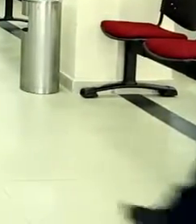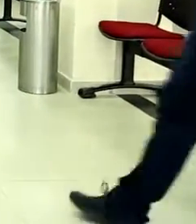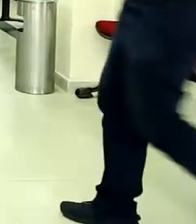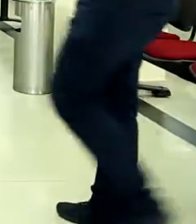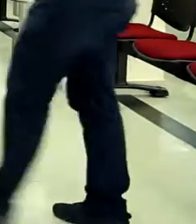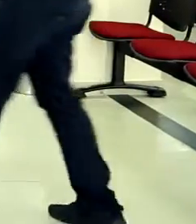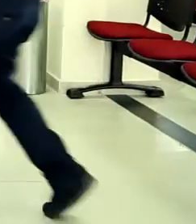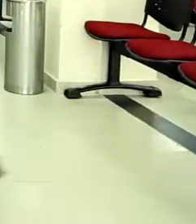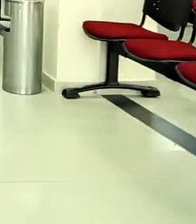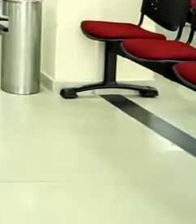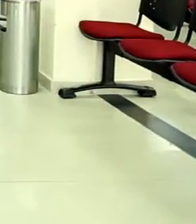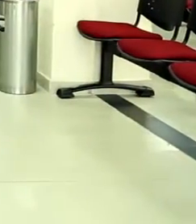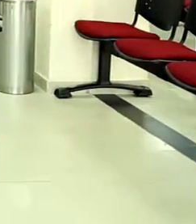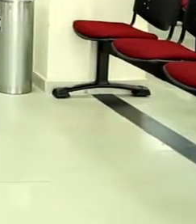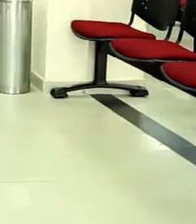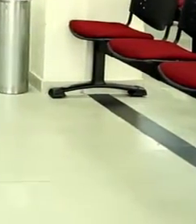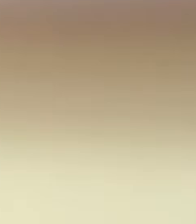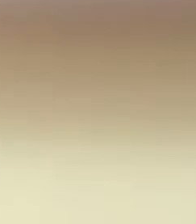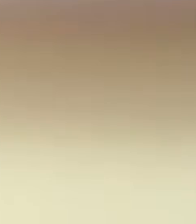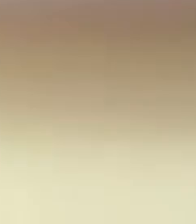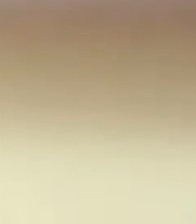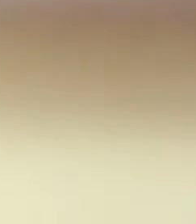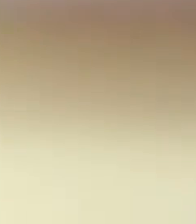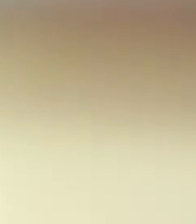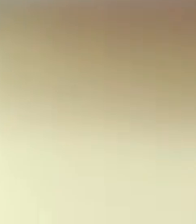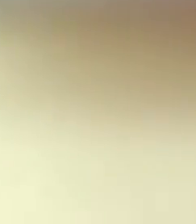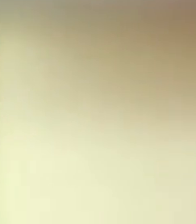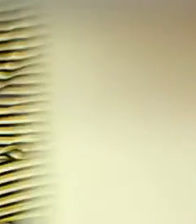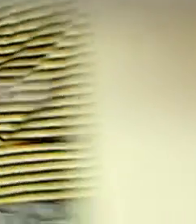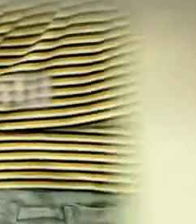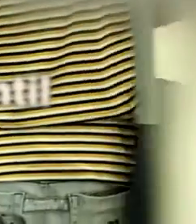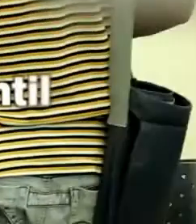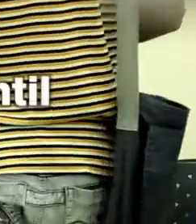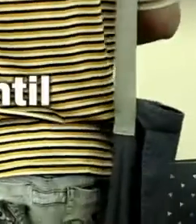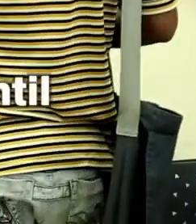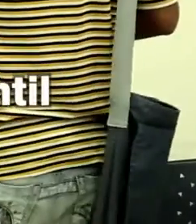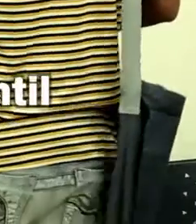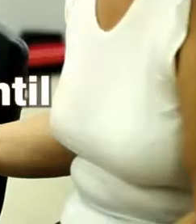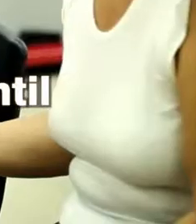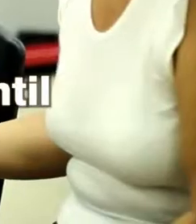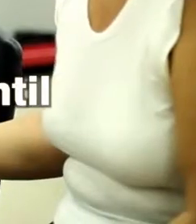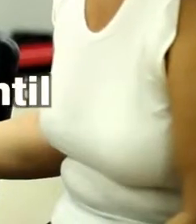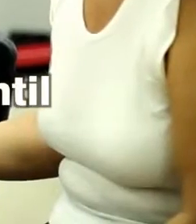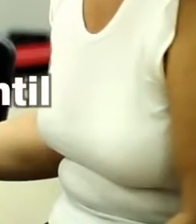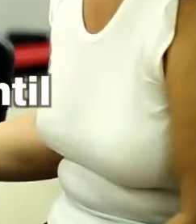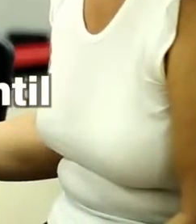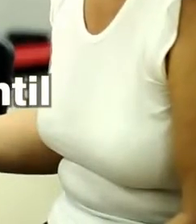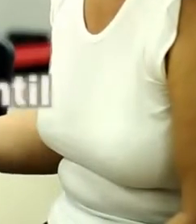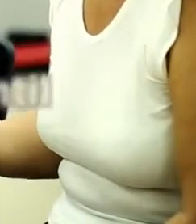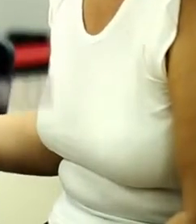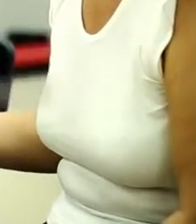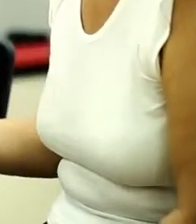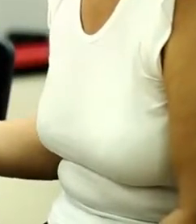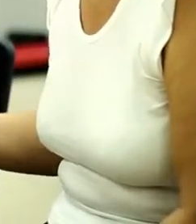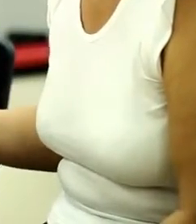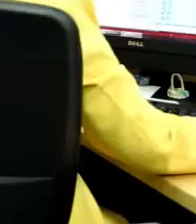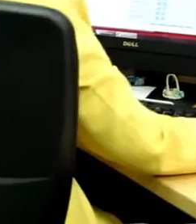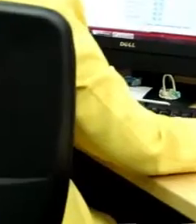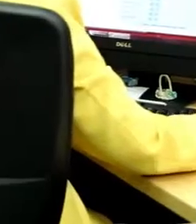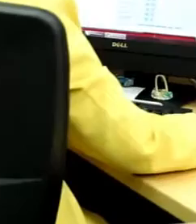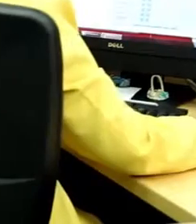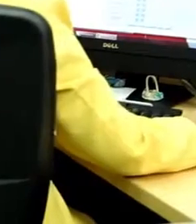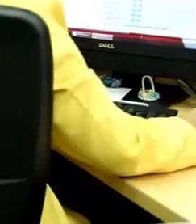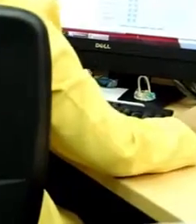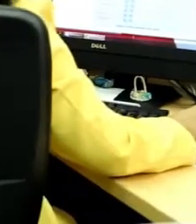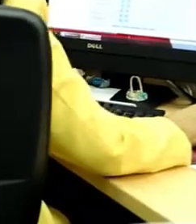Si eres comerciante o empresario, esto te interesa. Renueva ya tu matrícula mercantil en la Cámara de Comercio de Barranca Bermeja,